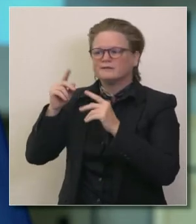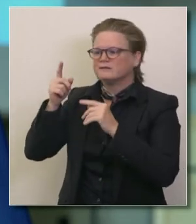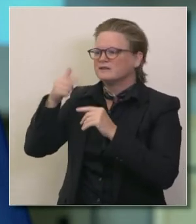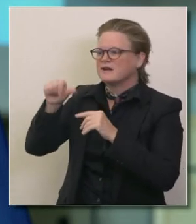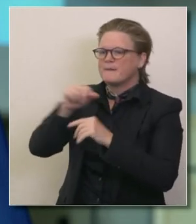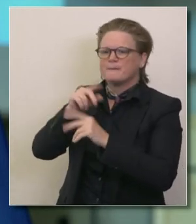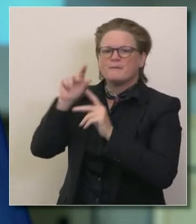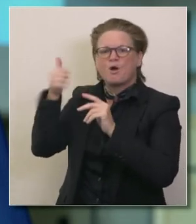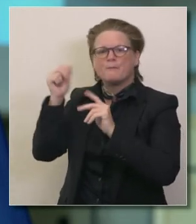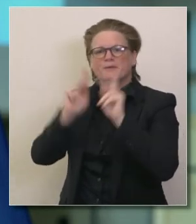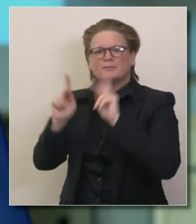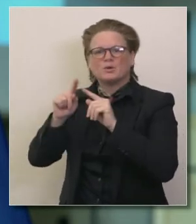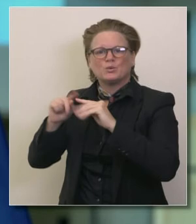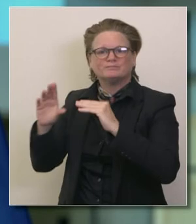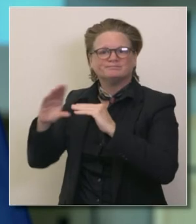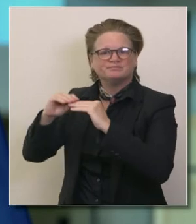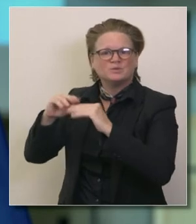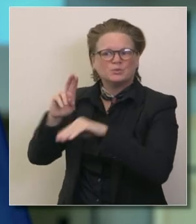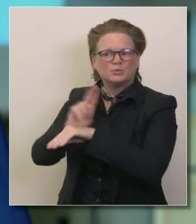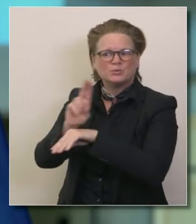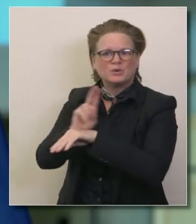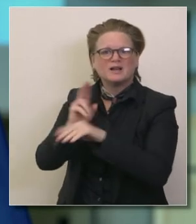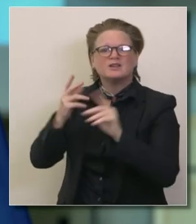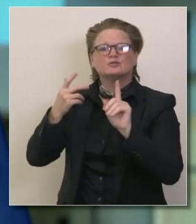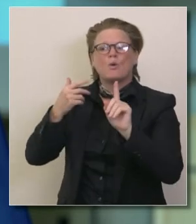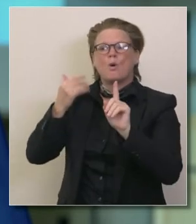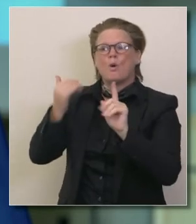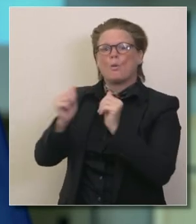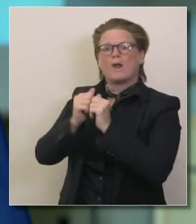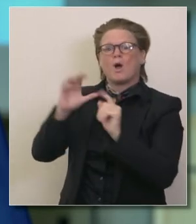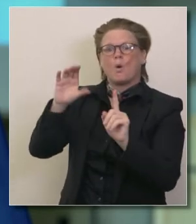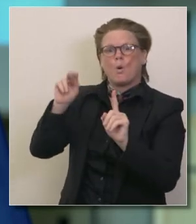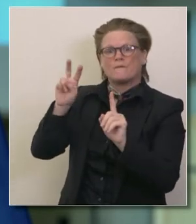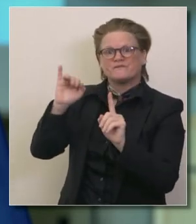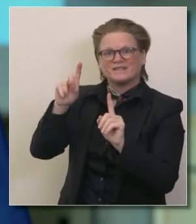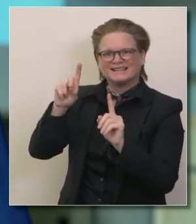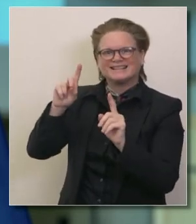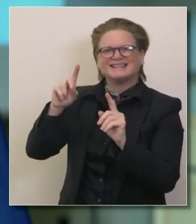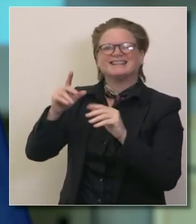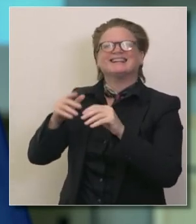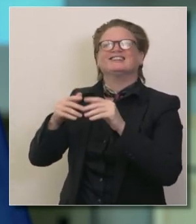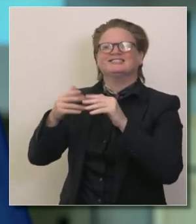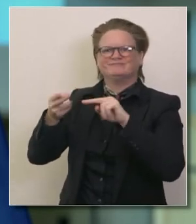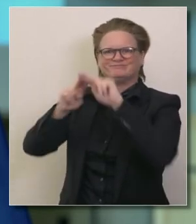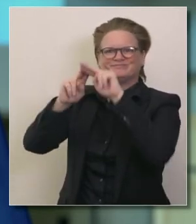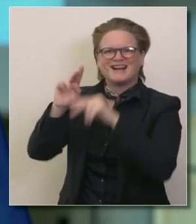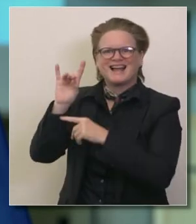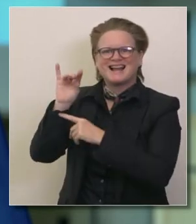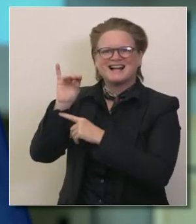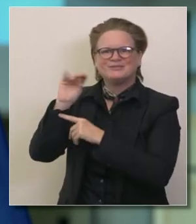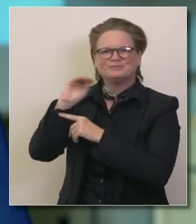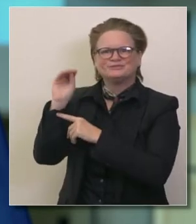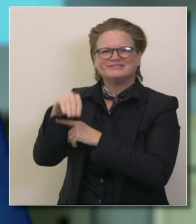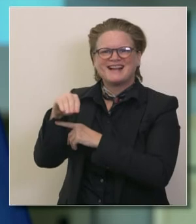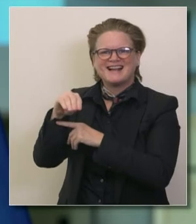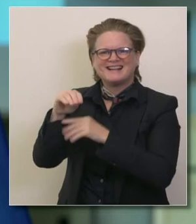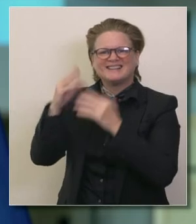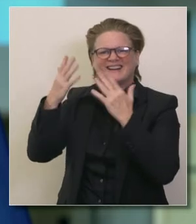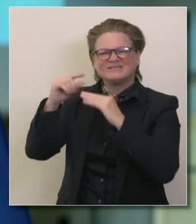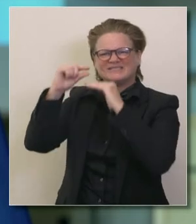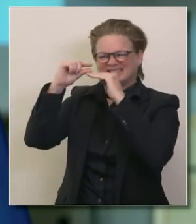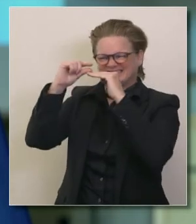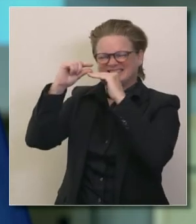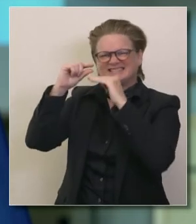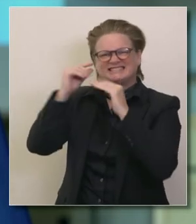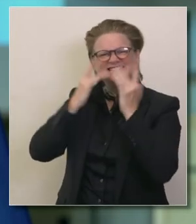utilización están más impactados por eso trabajamos con los socios en los hospitales ellos han tomado decisiones sobre cómo